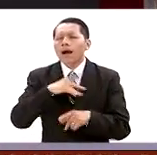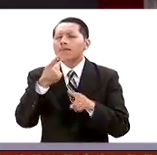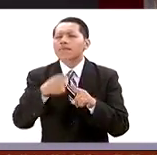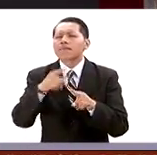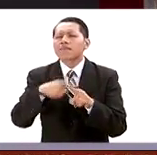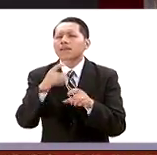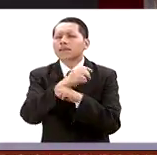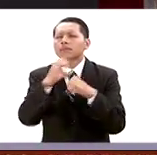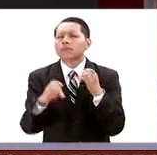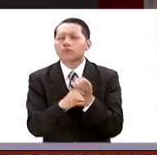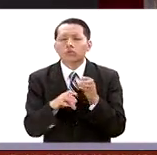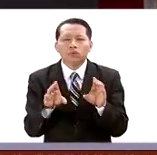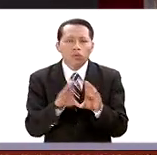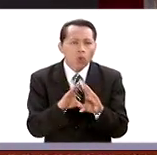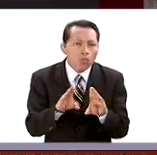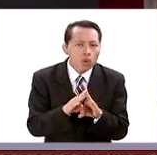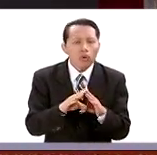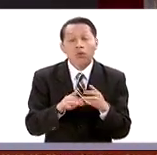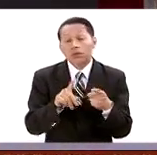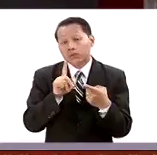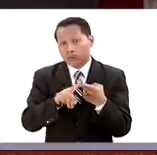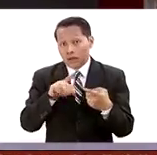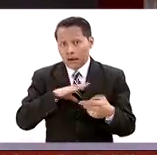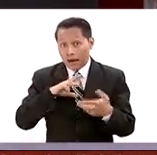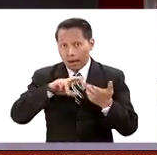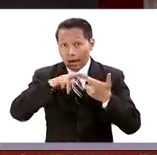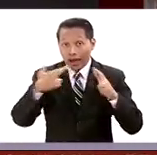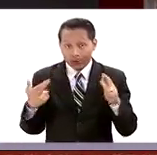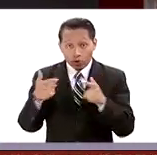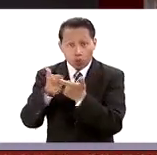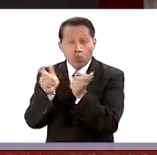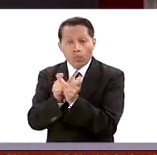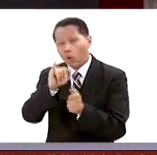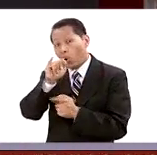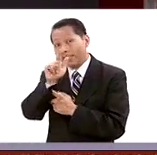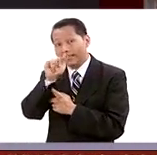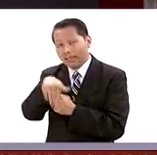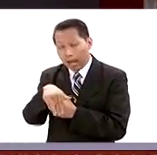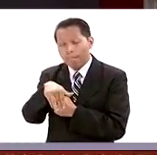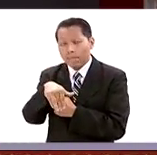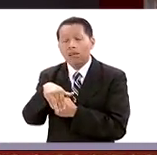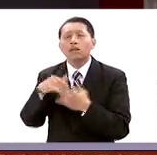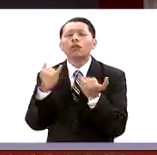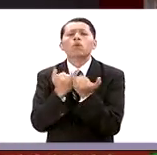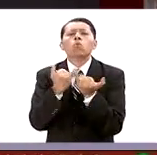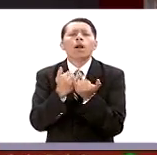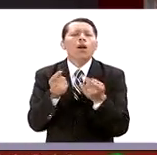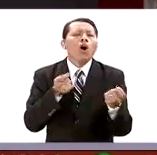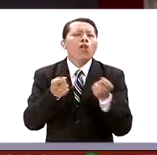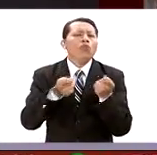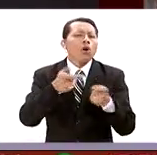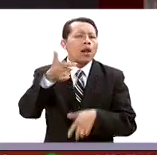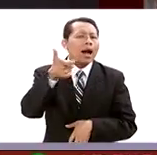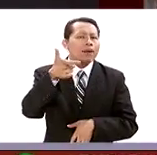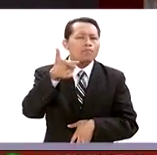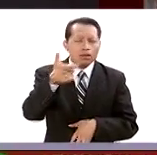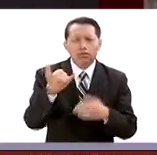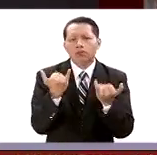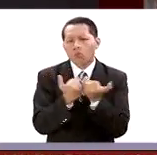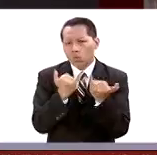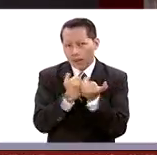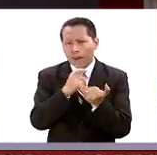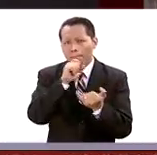punto de vista de si tiene o no relación con el Estado Islámico, el asunto del control de armas, la xenofobia,